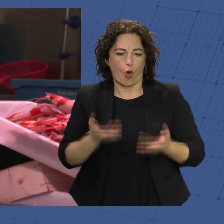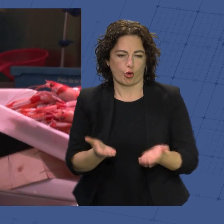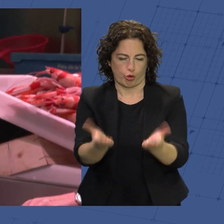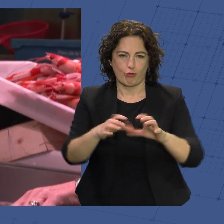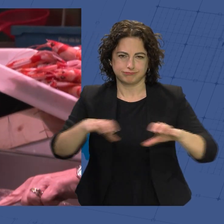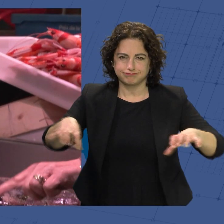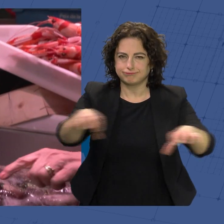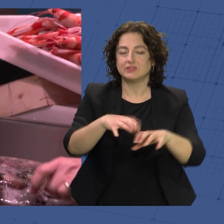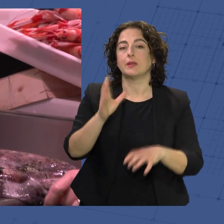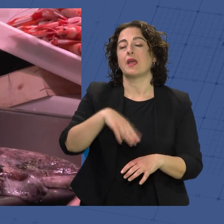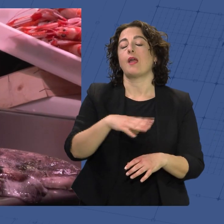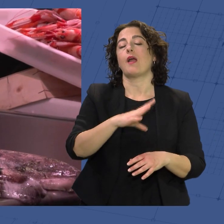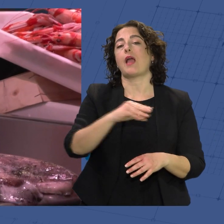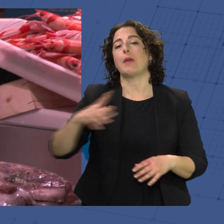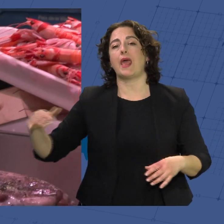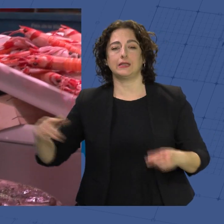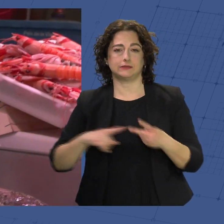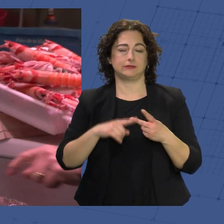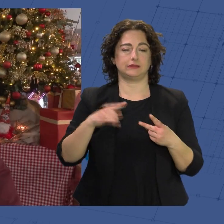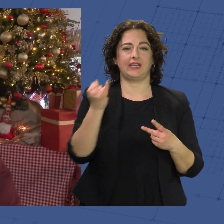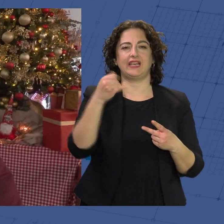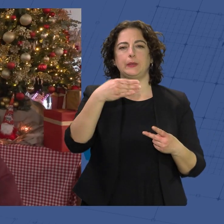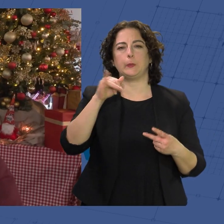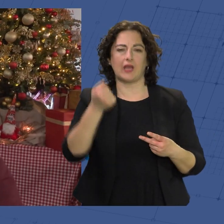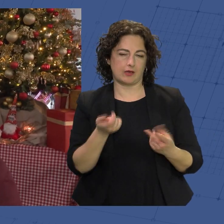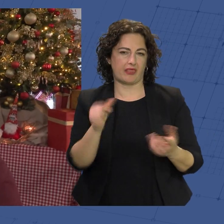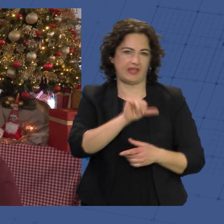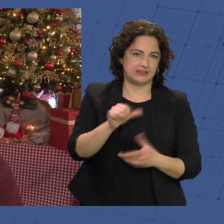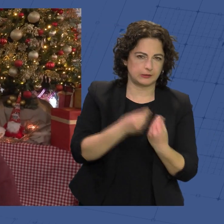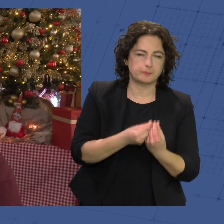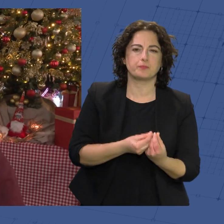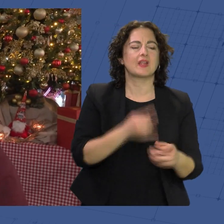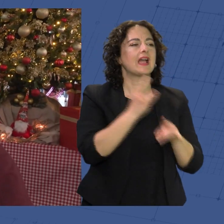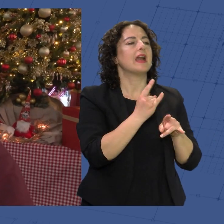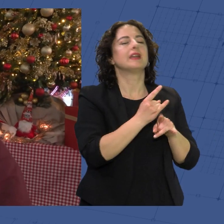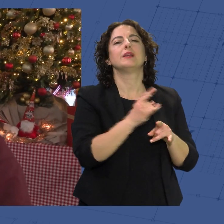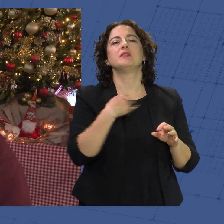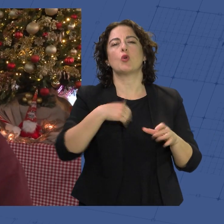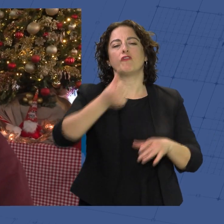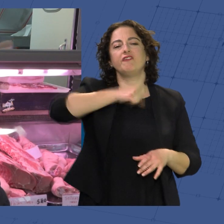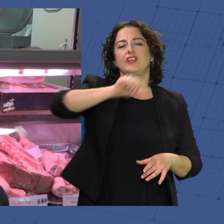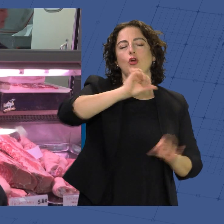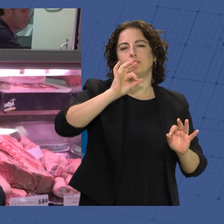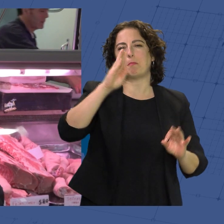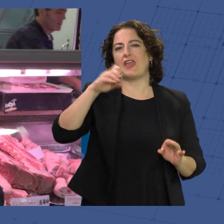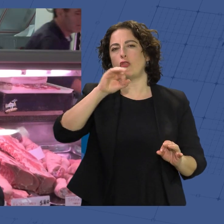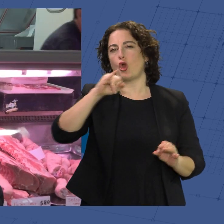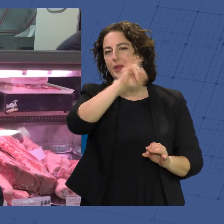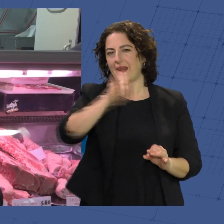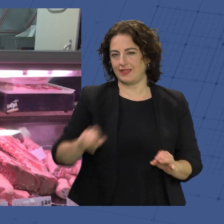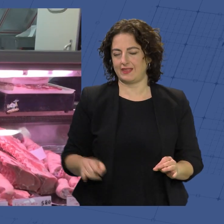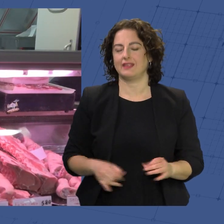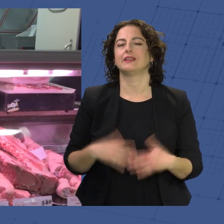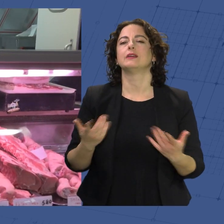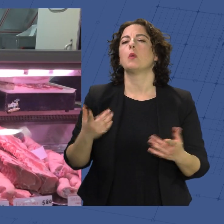es calamar y la gibia, para hacerla en salsita, para hacerla en aceite. Carne al Pedro Jiménez, que le gusta mucho a yerno. Pescado, carne,